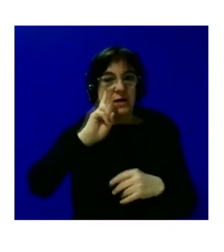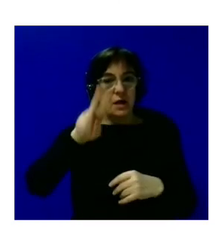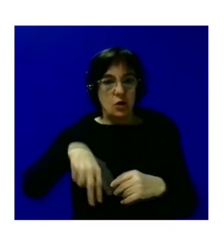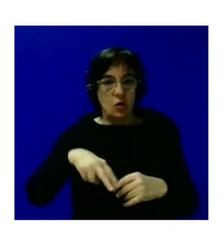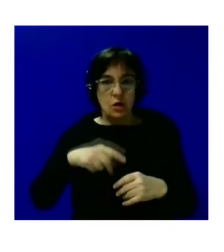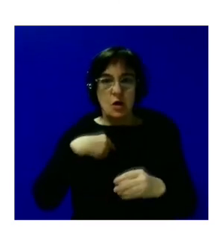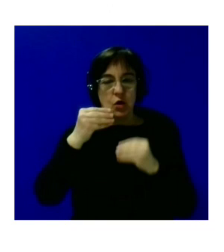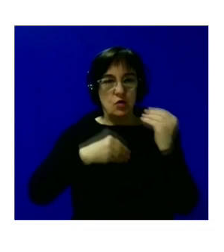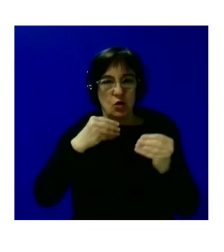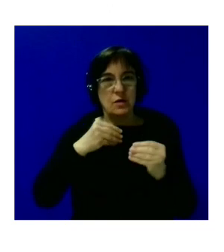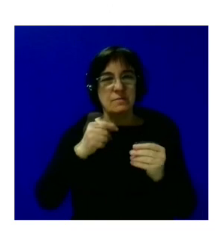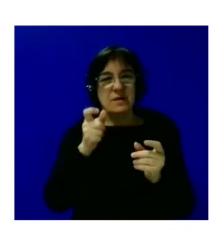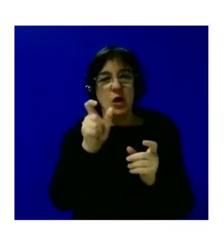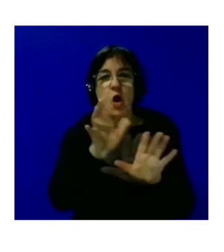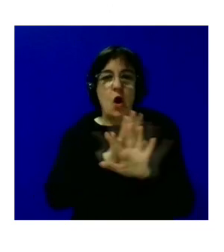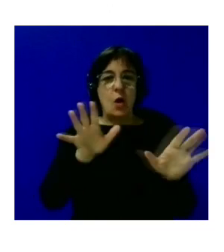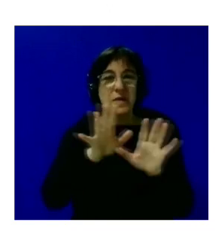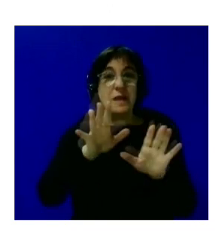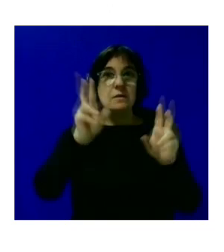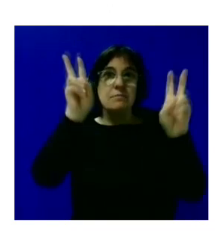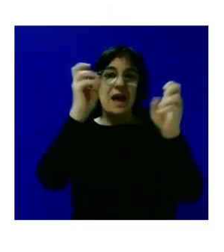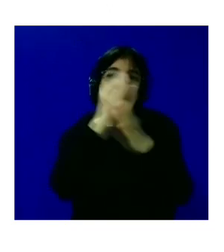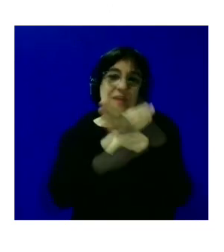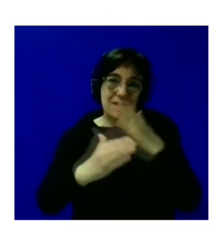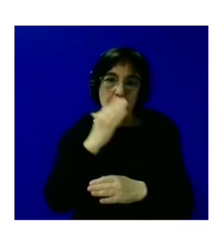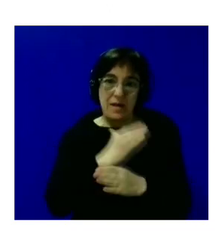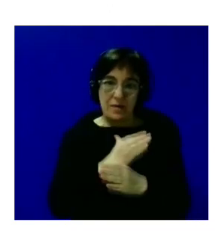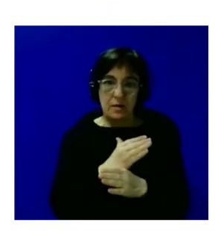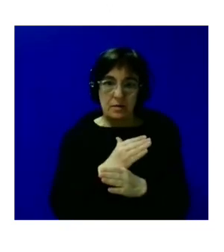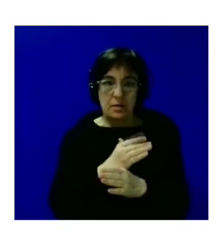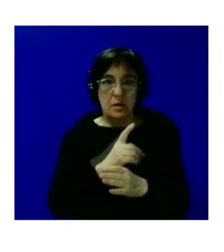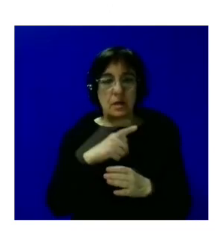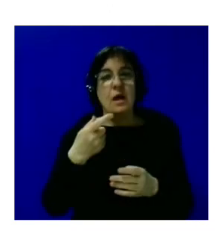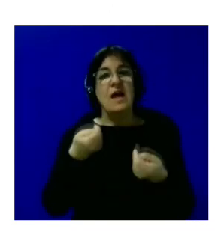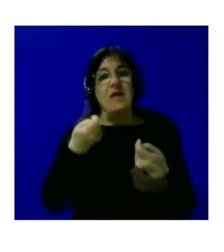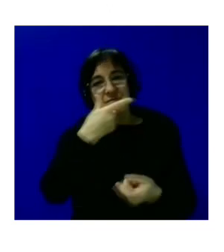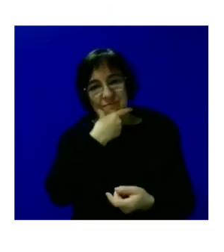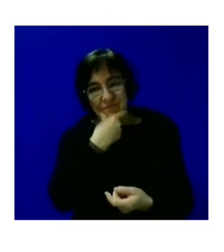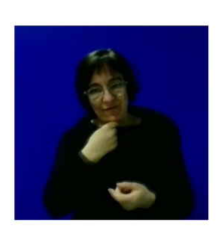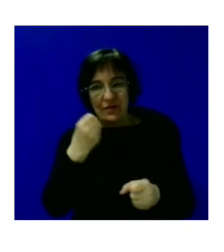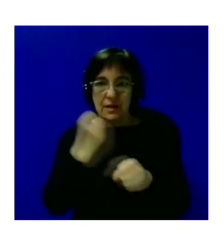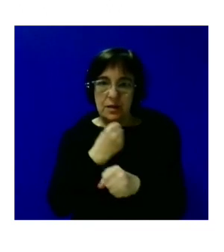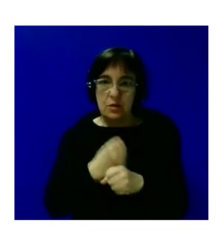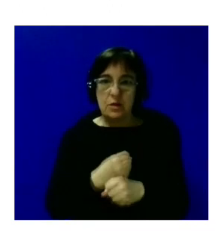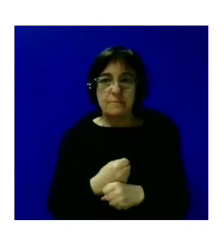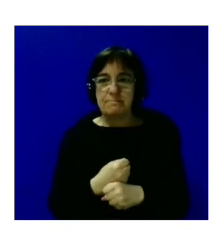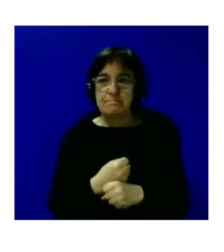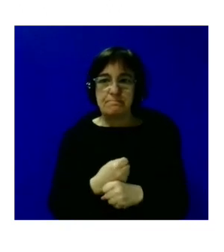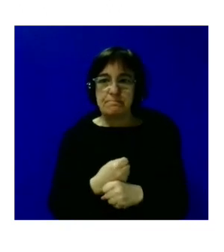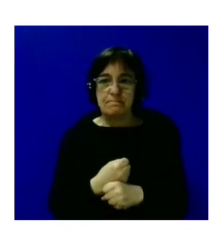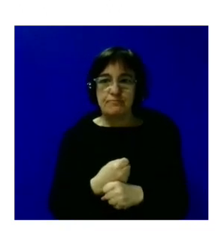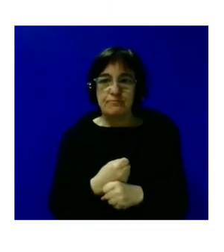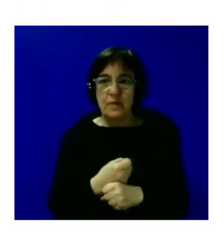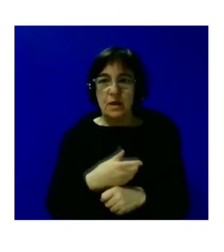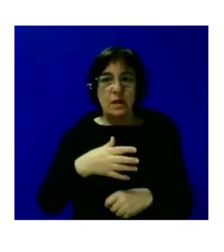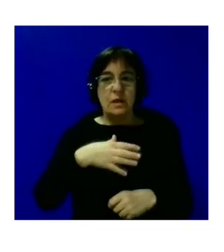vuelva a utilizar ese término tan horrible de discapacidad pero que luego facilita el trabajo que no si